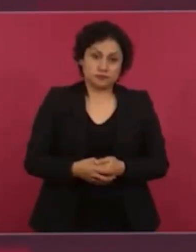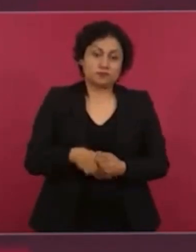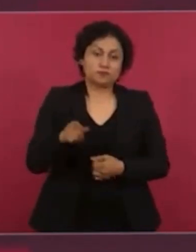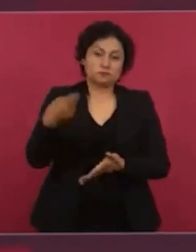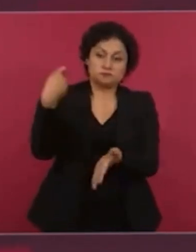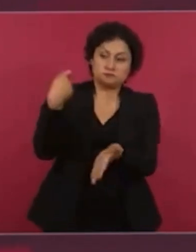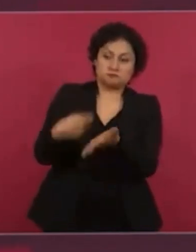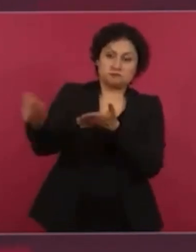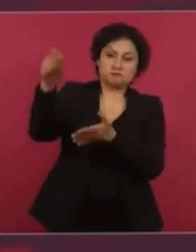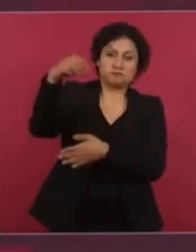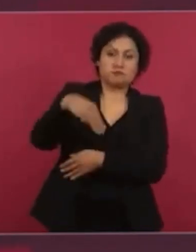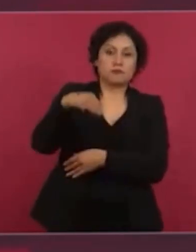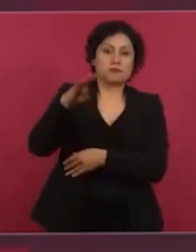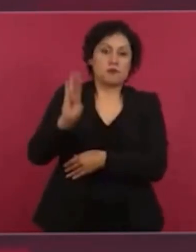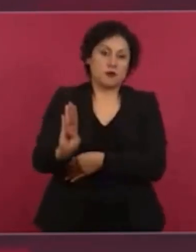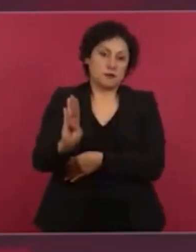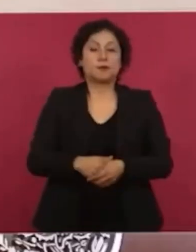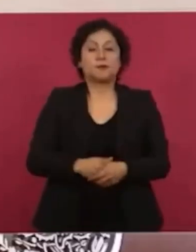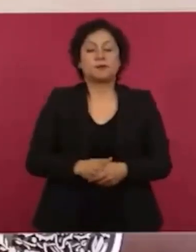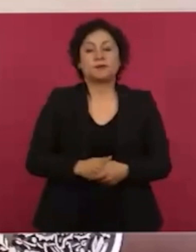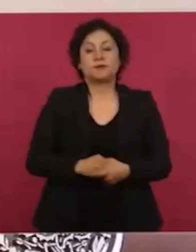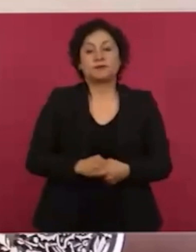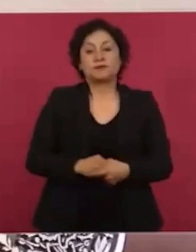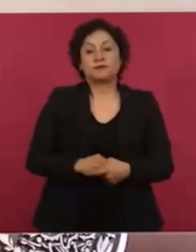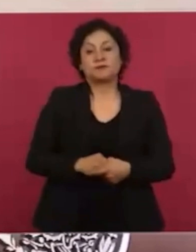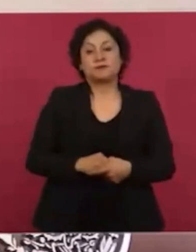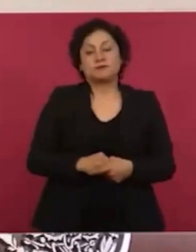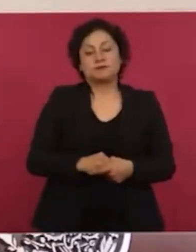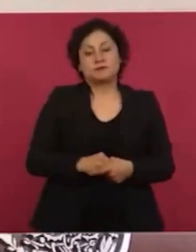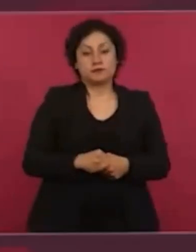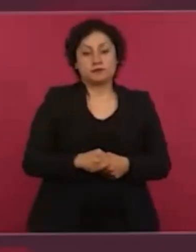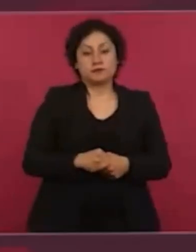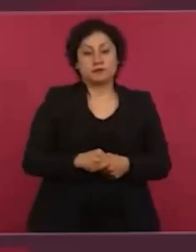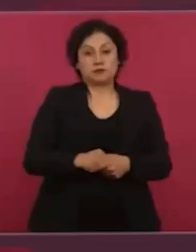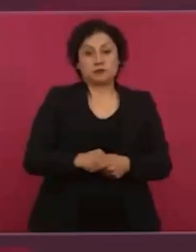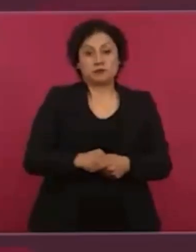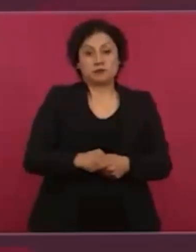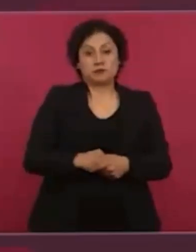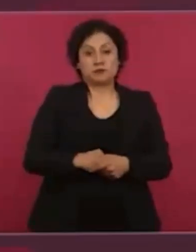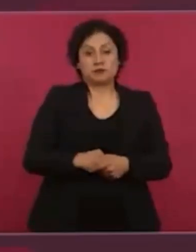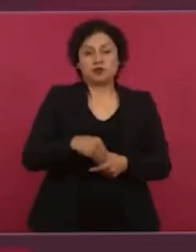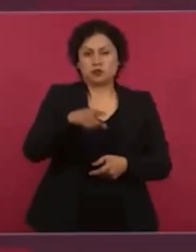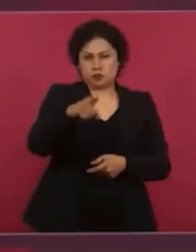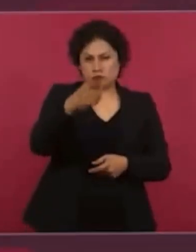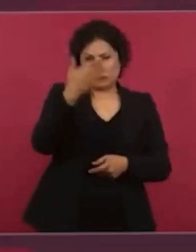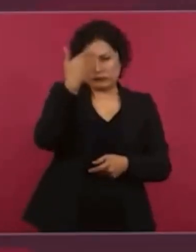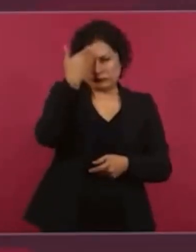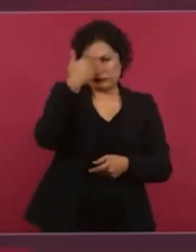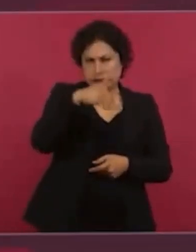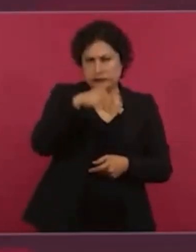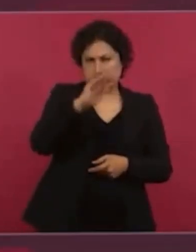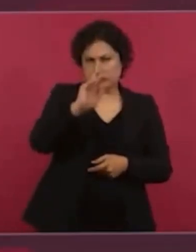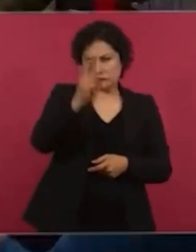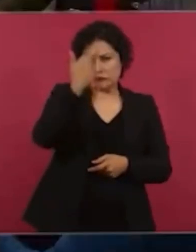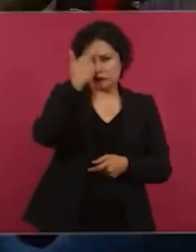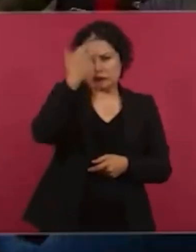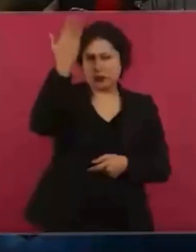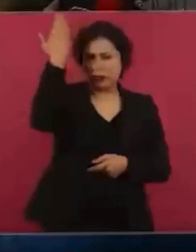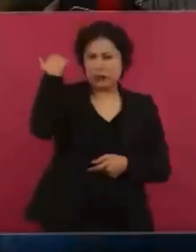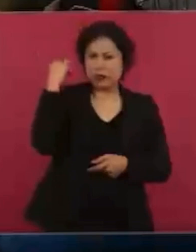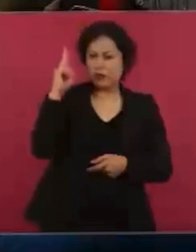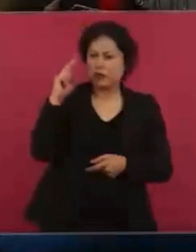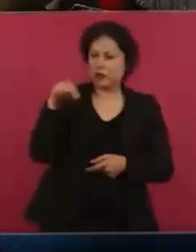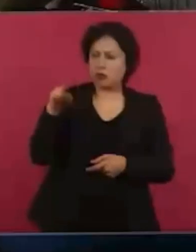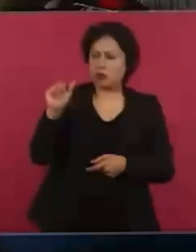de calificación. Ya ven que en la UNAM antes se calificaba